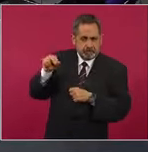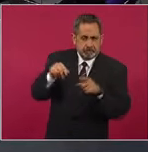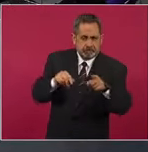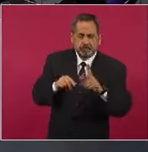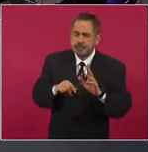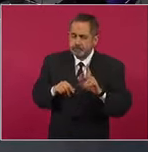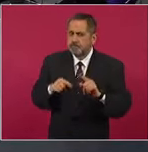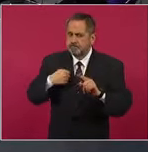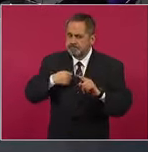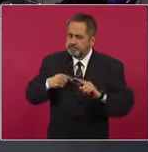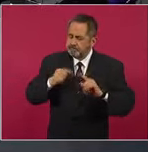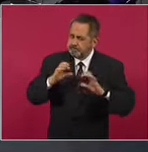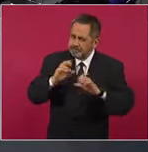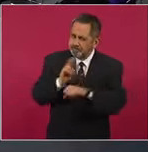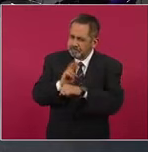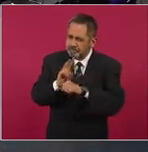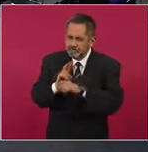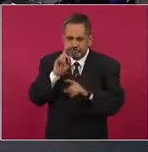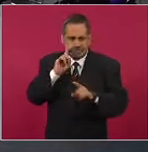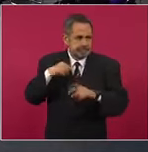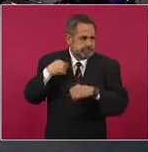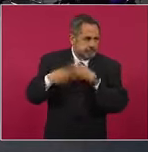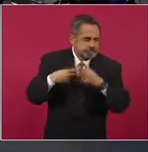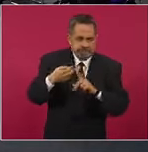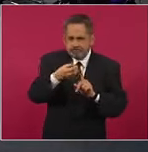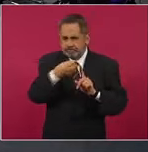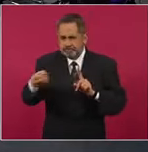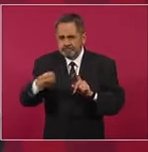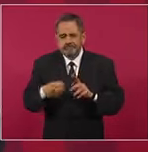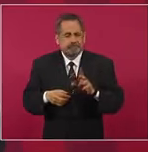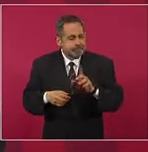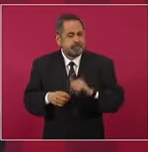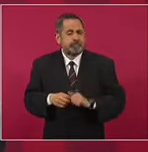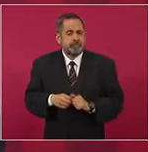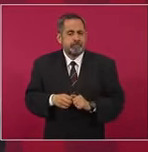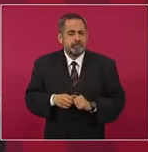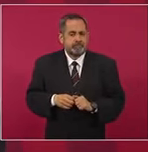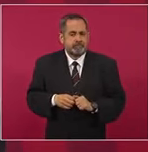cuidando, poniendo orden, ahí hay cosas